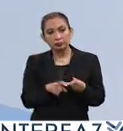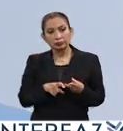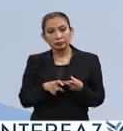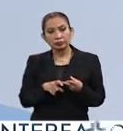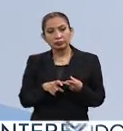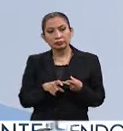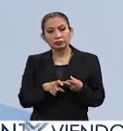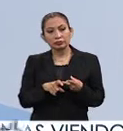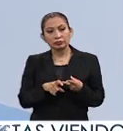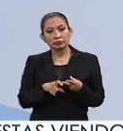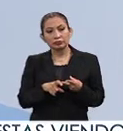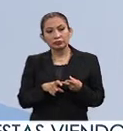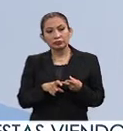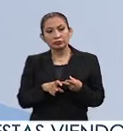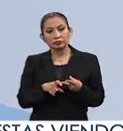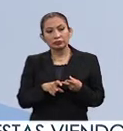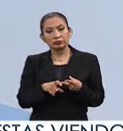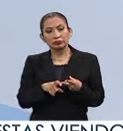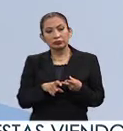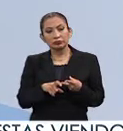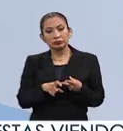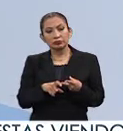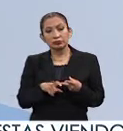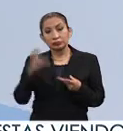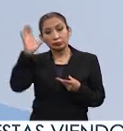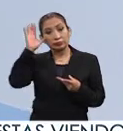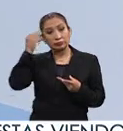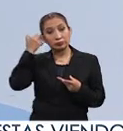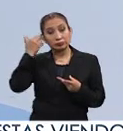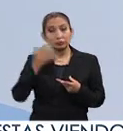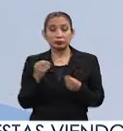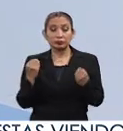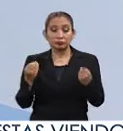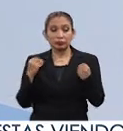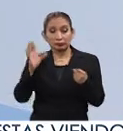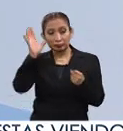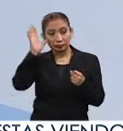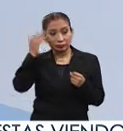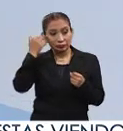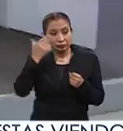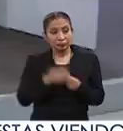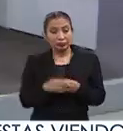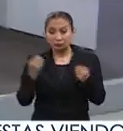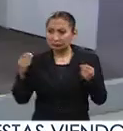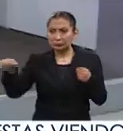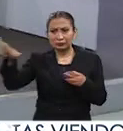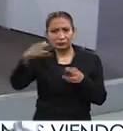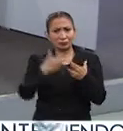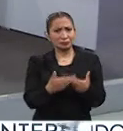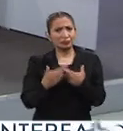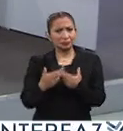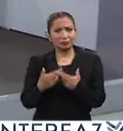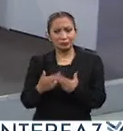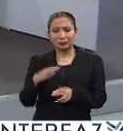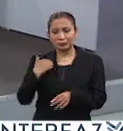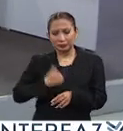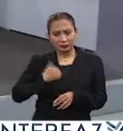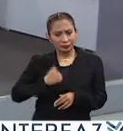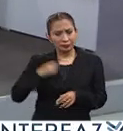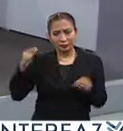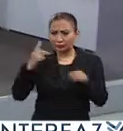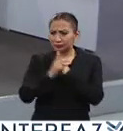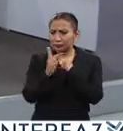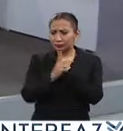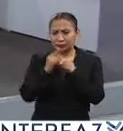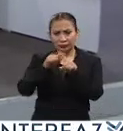chinos, Muchos asiáticos, ¿no? Sí, demasiado. Canadá es un